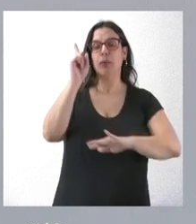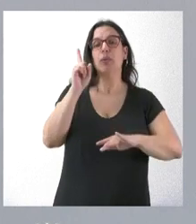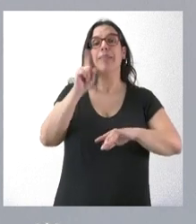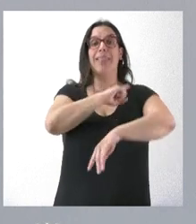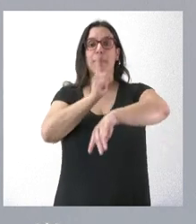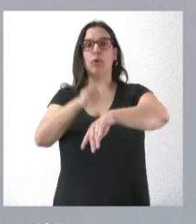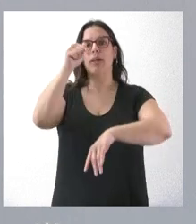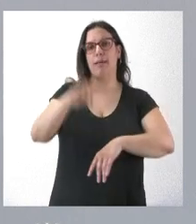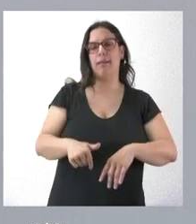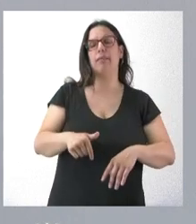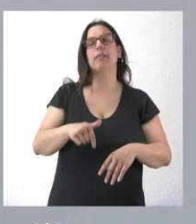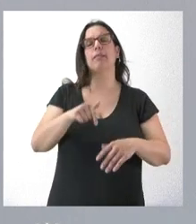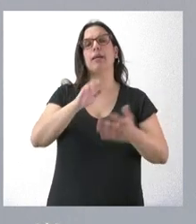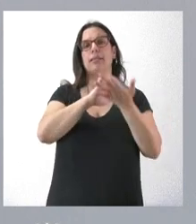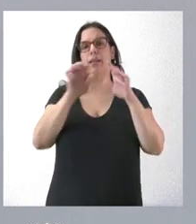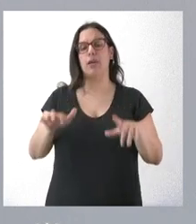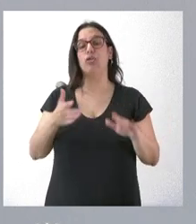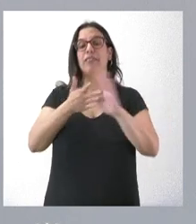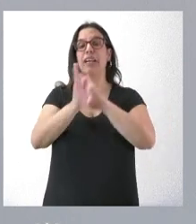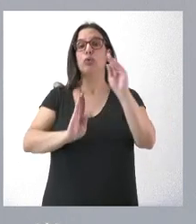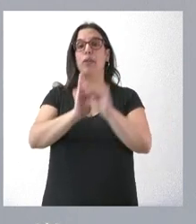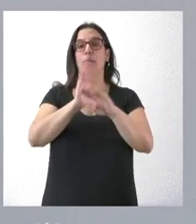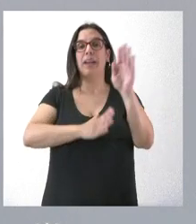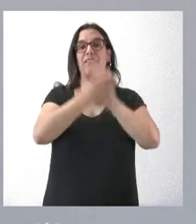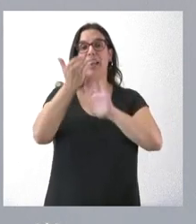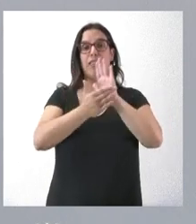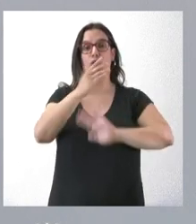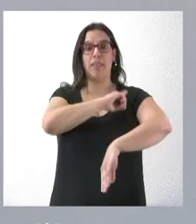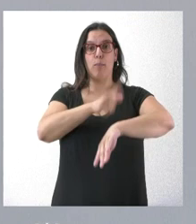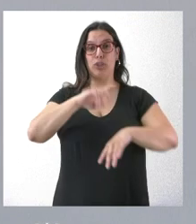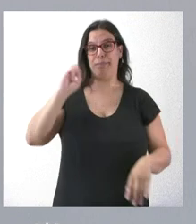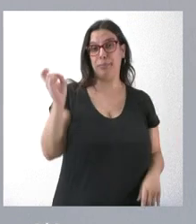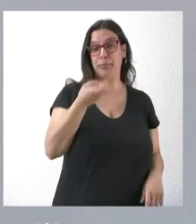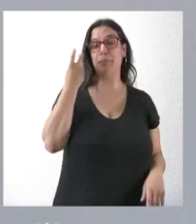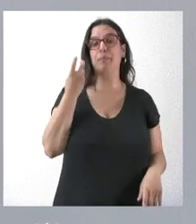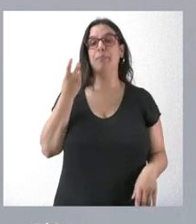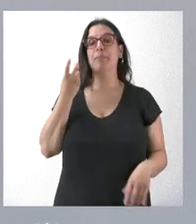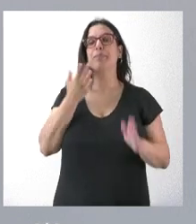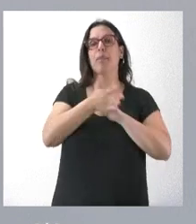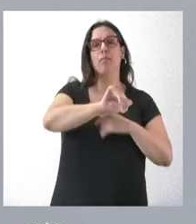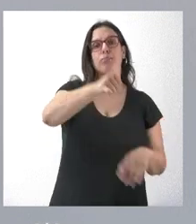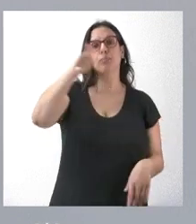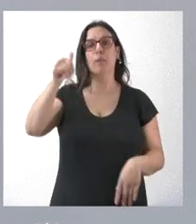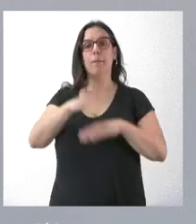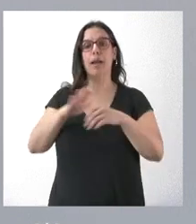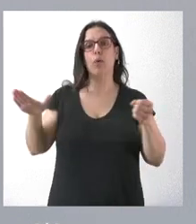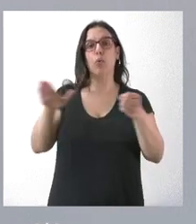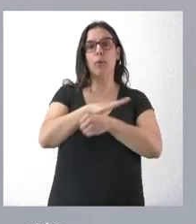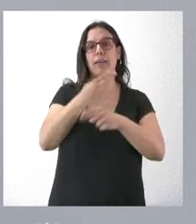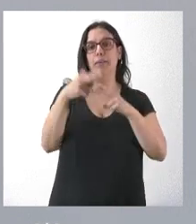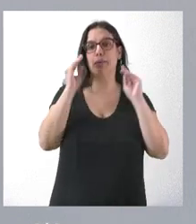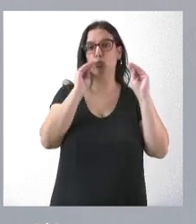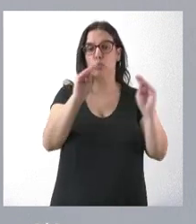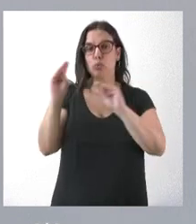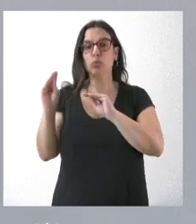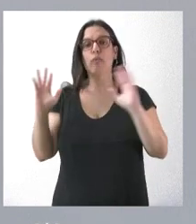comunidad autónoma. En este caso, son subvenciones a las federaciones deportivas que se conceden para financiar sus actividades,